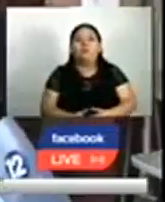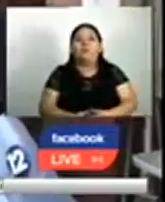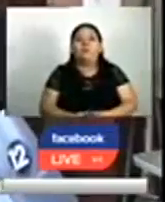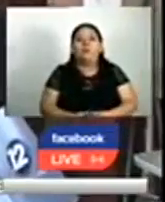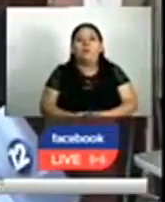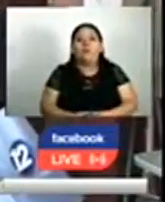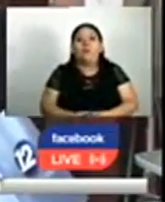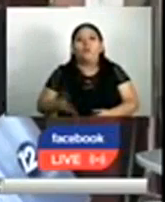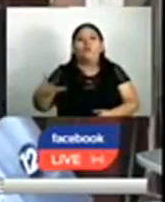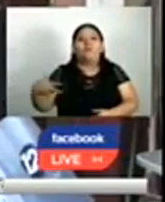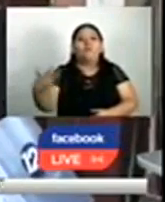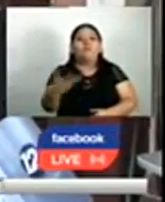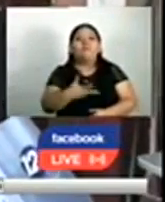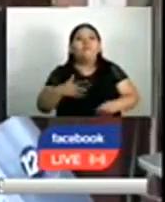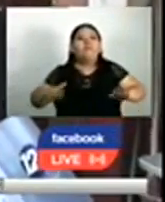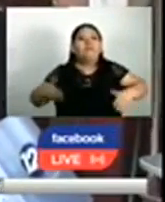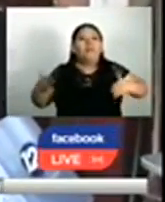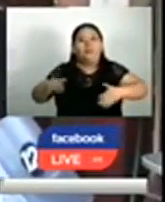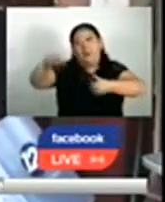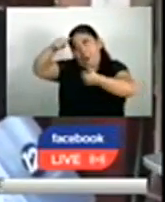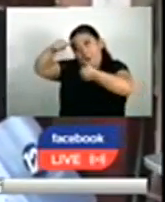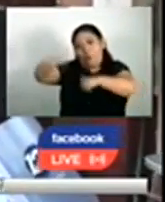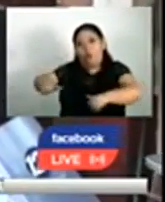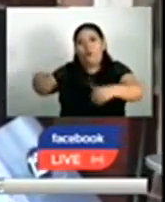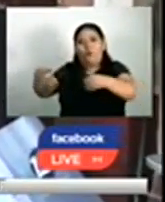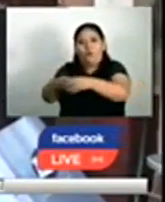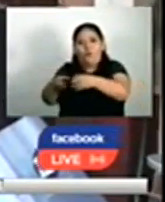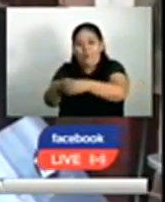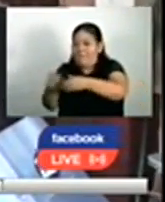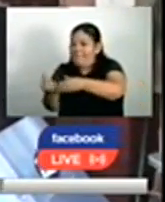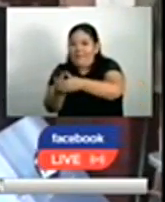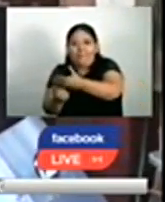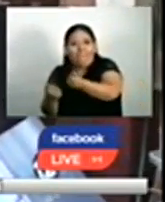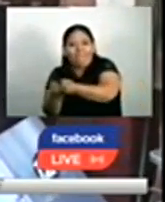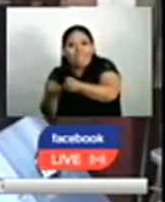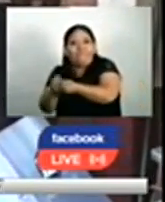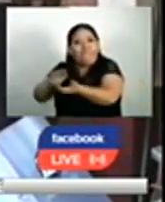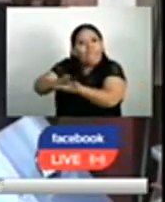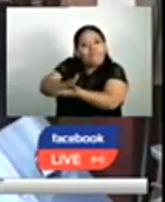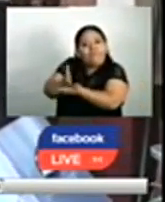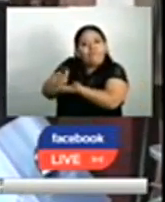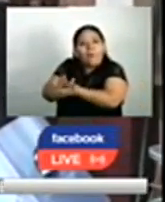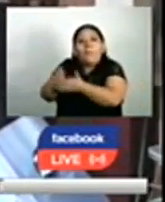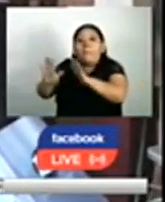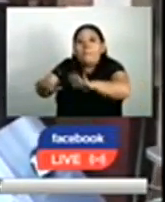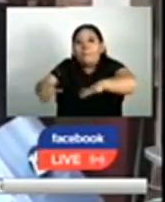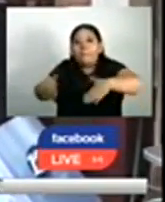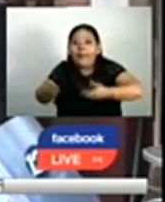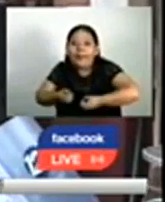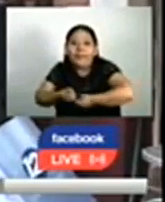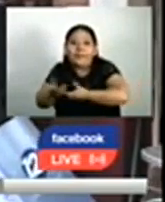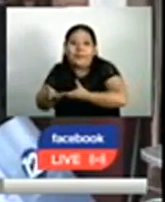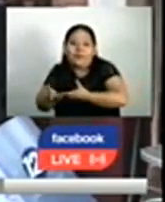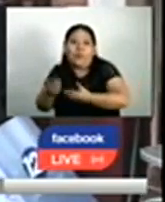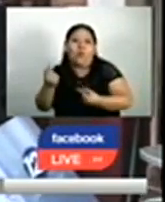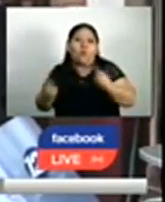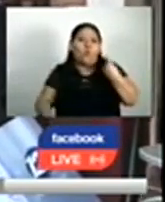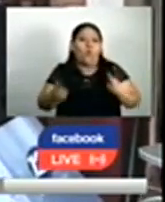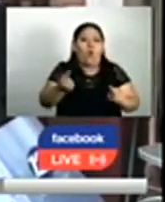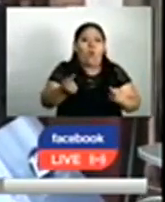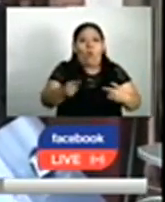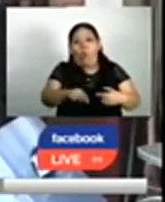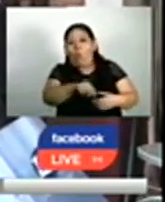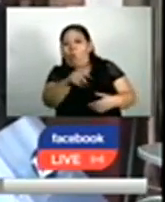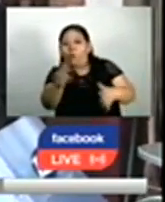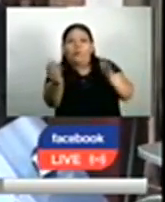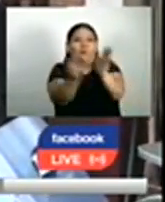Vamos a tratar de hacer un comité de apoyo ciudadano para informar los atropellos que puedan haber